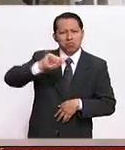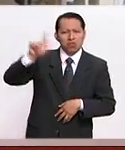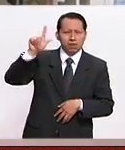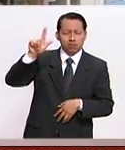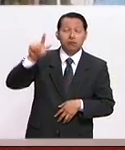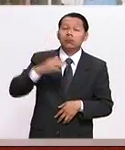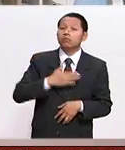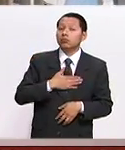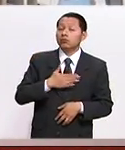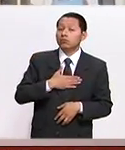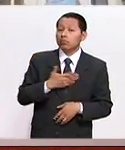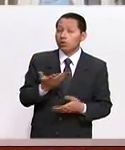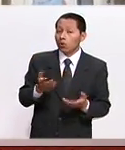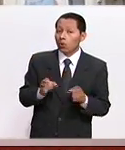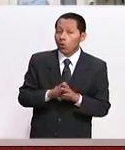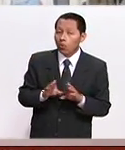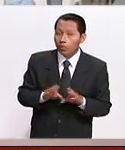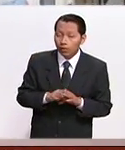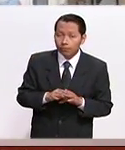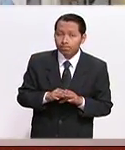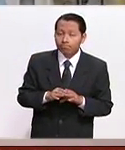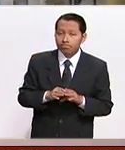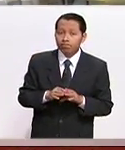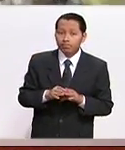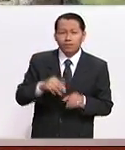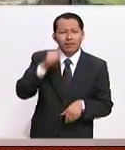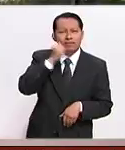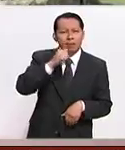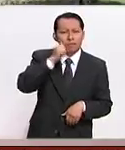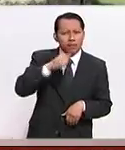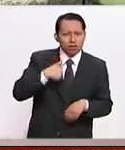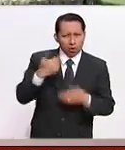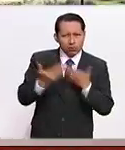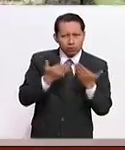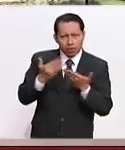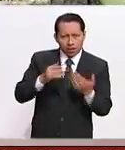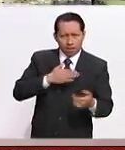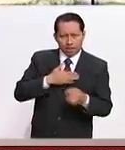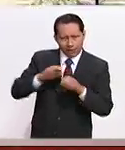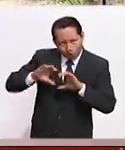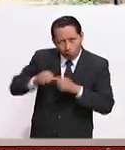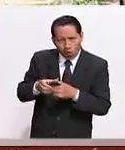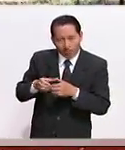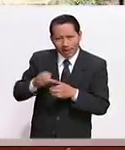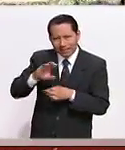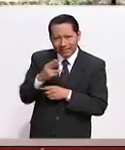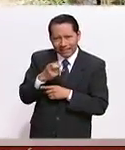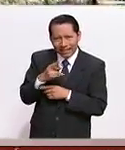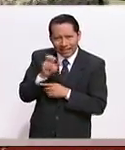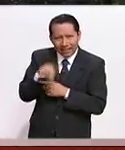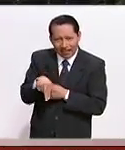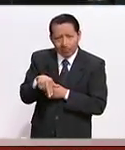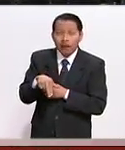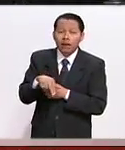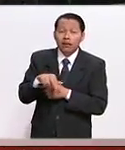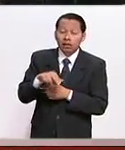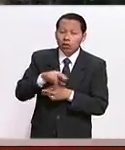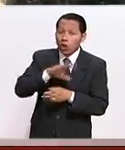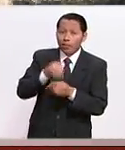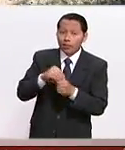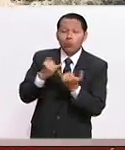caso, pues, siempre he estudiado en mi comunidad Cherán y hasta mis estudios